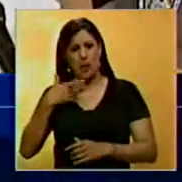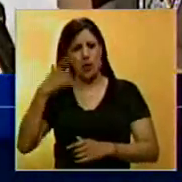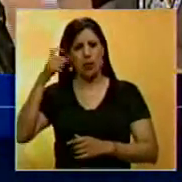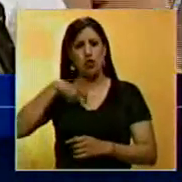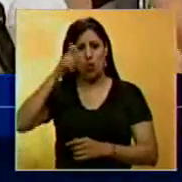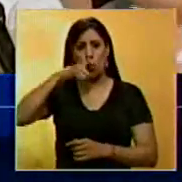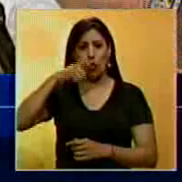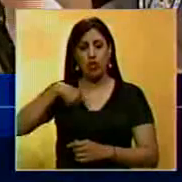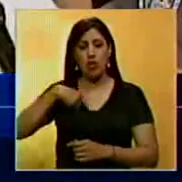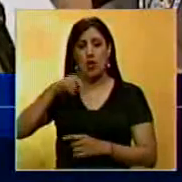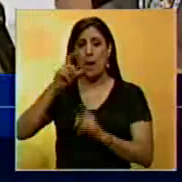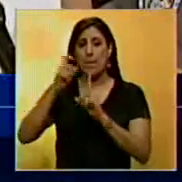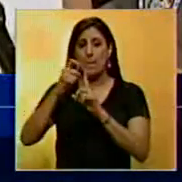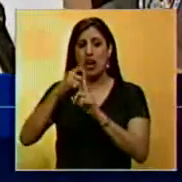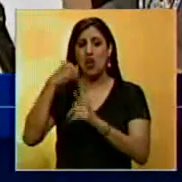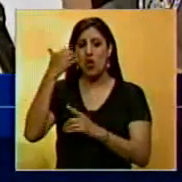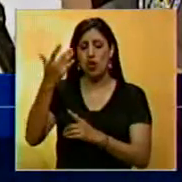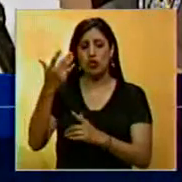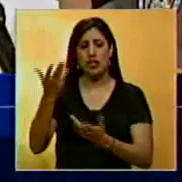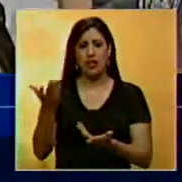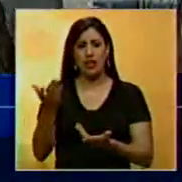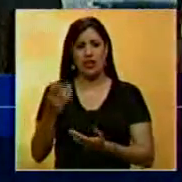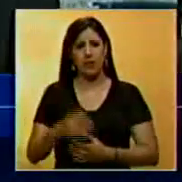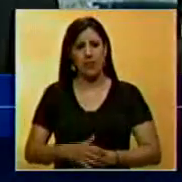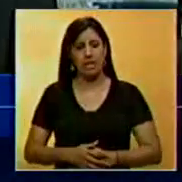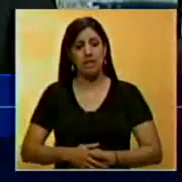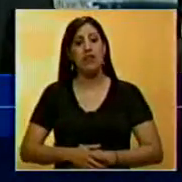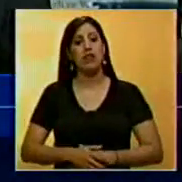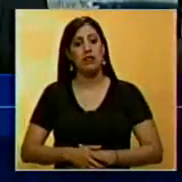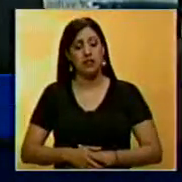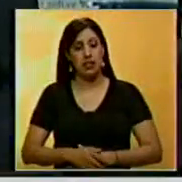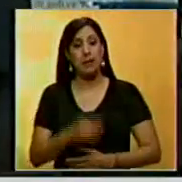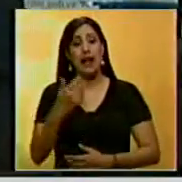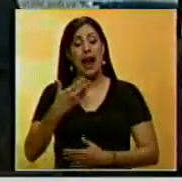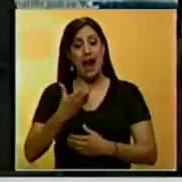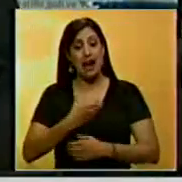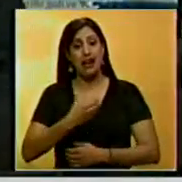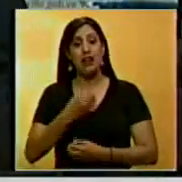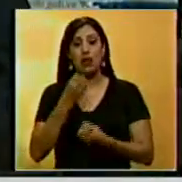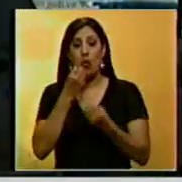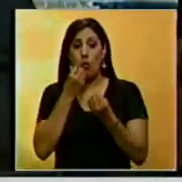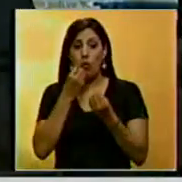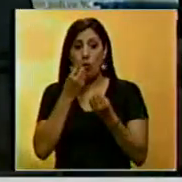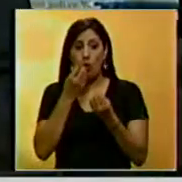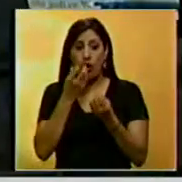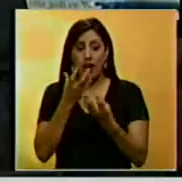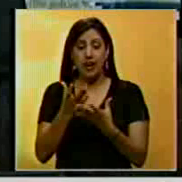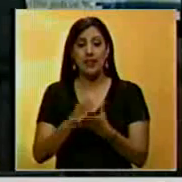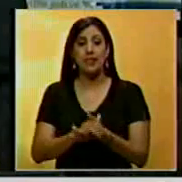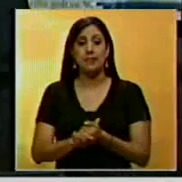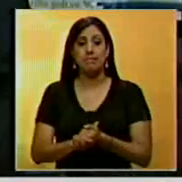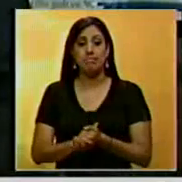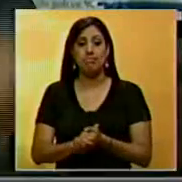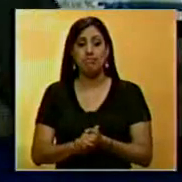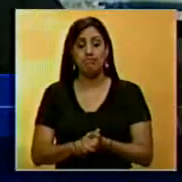sionista y la palabra que no puedo decir. El alcalde, David Desmolansky, también señaló que ha